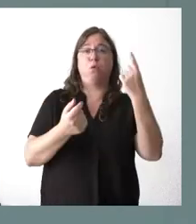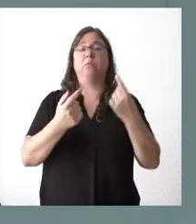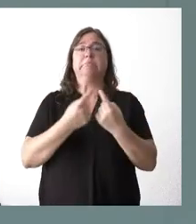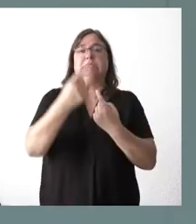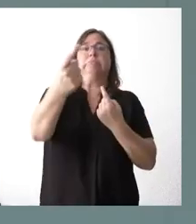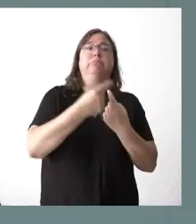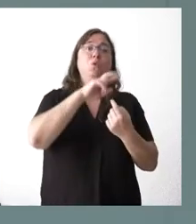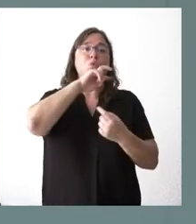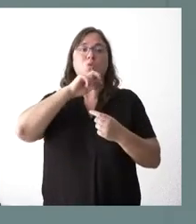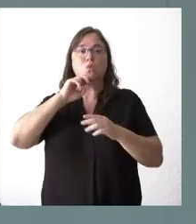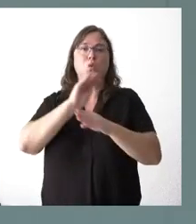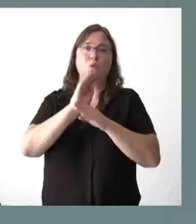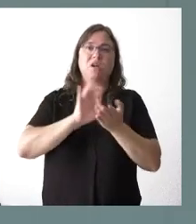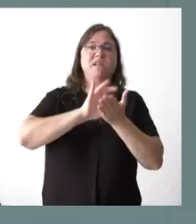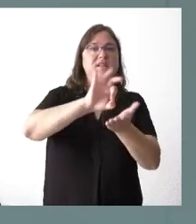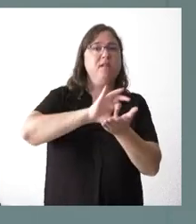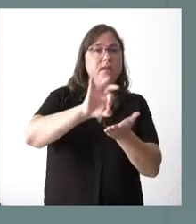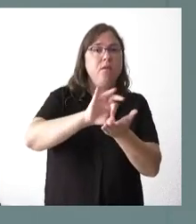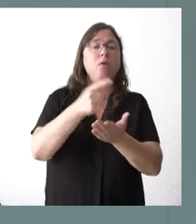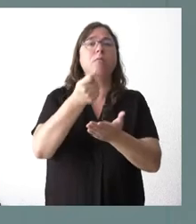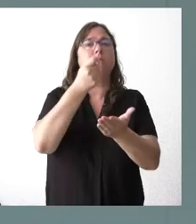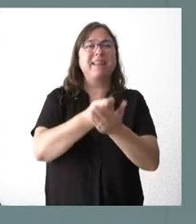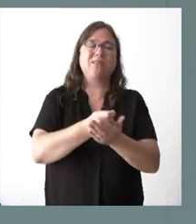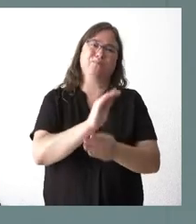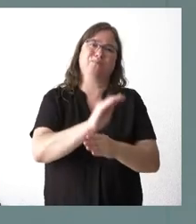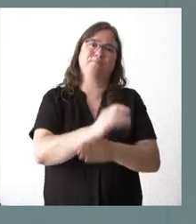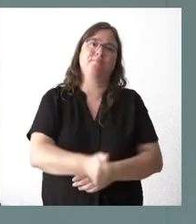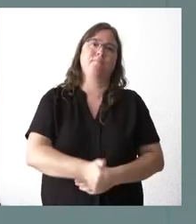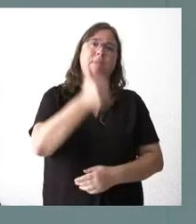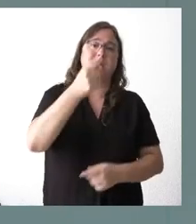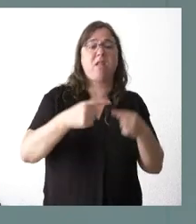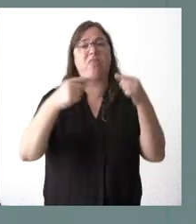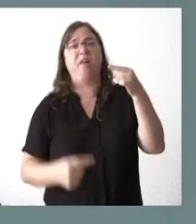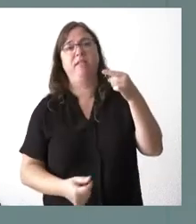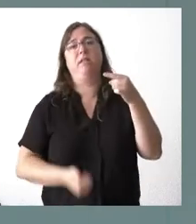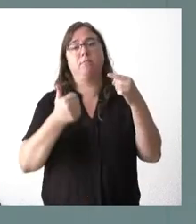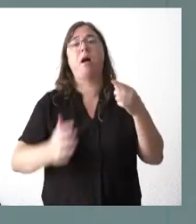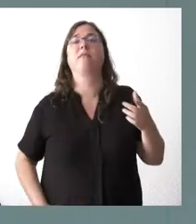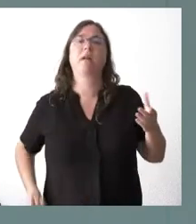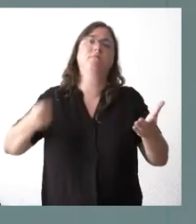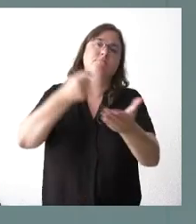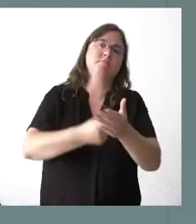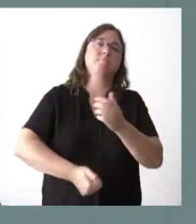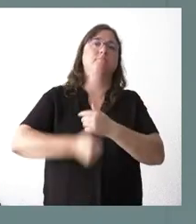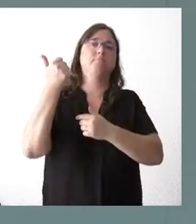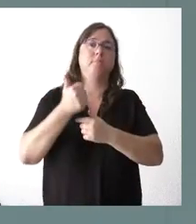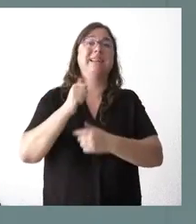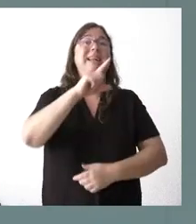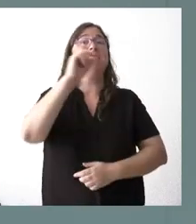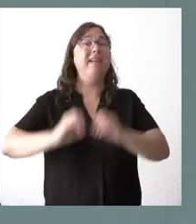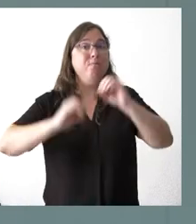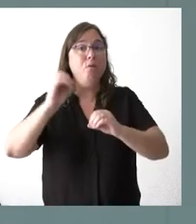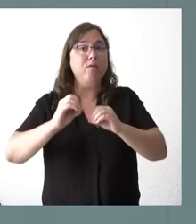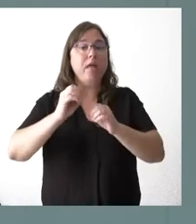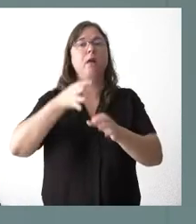mantenemos el servicio, el coste de mantenerlo es mayor porque el déficit es mayor y ahí la aportación de la Junta es mucho mayor. El 100% es en el caso del transporte